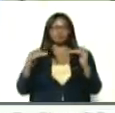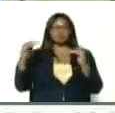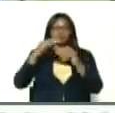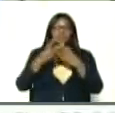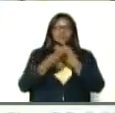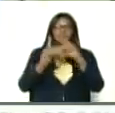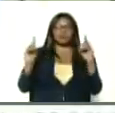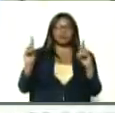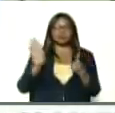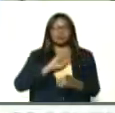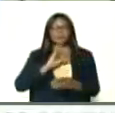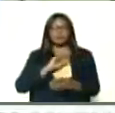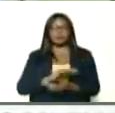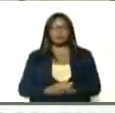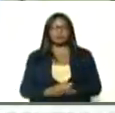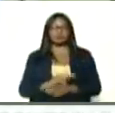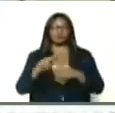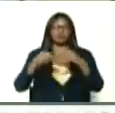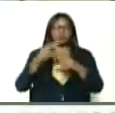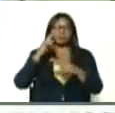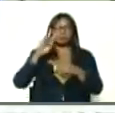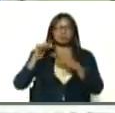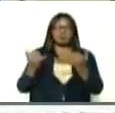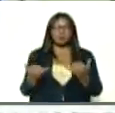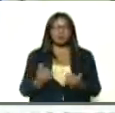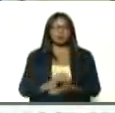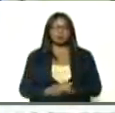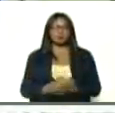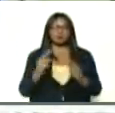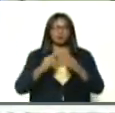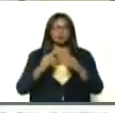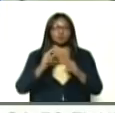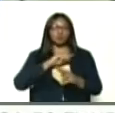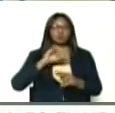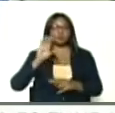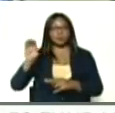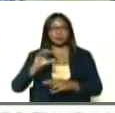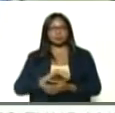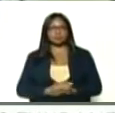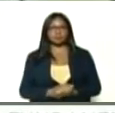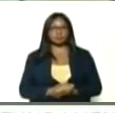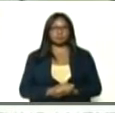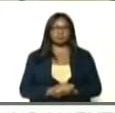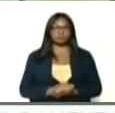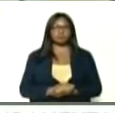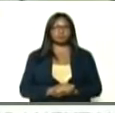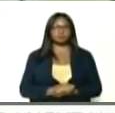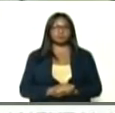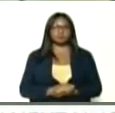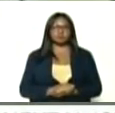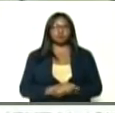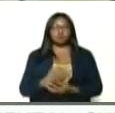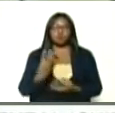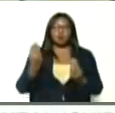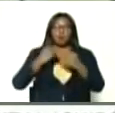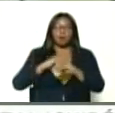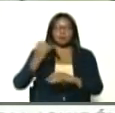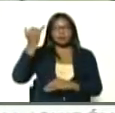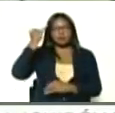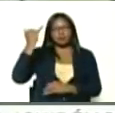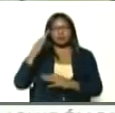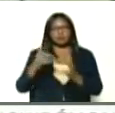democracia, nunca antes conocido, en nuestro país, que nos va a permitir, concretar, la idea,